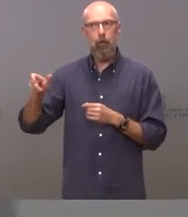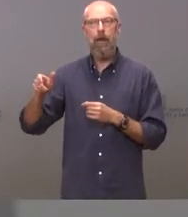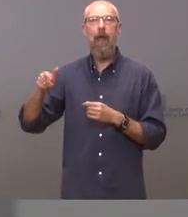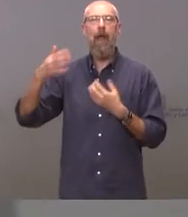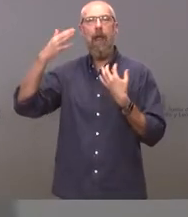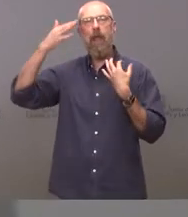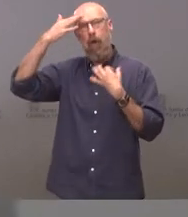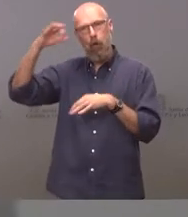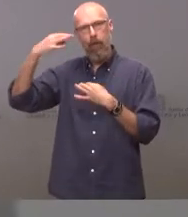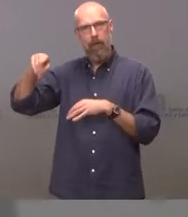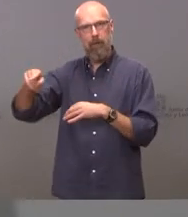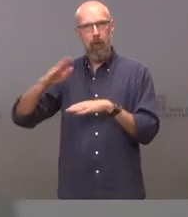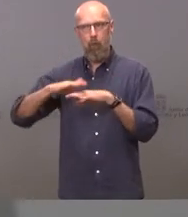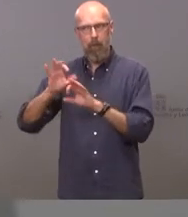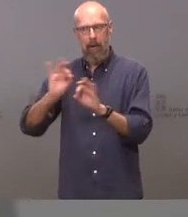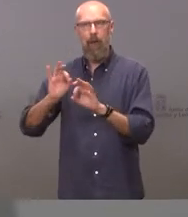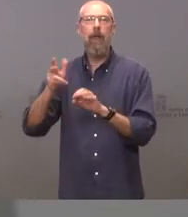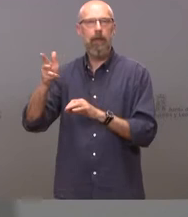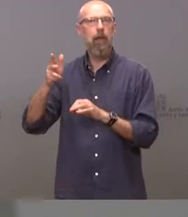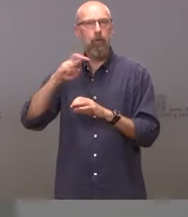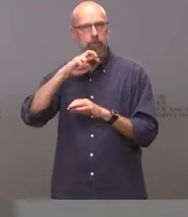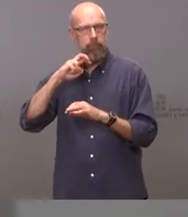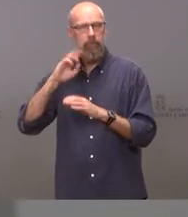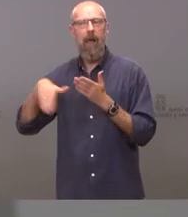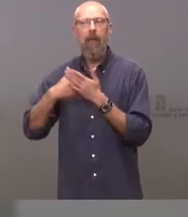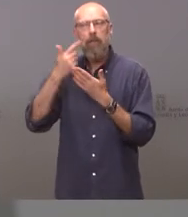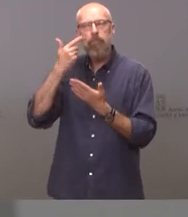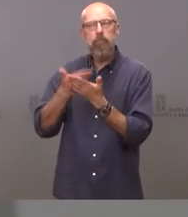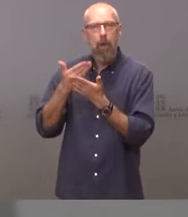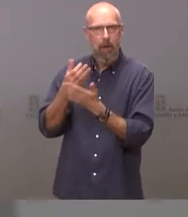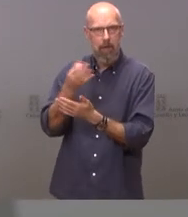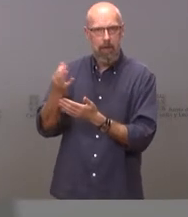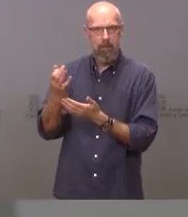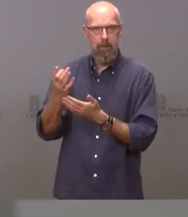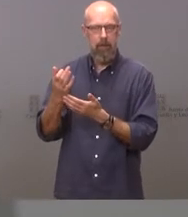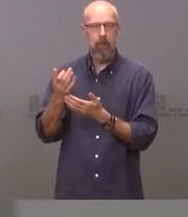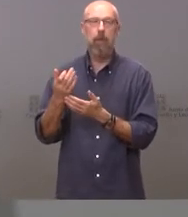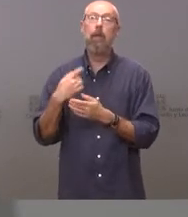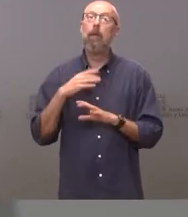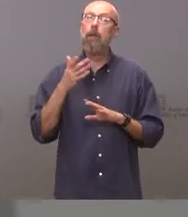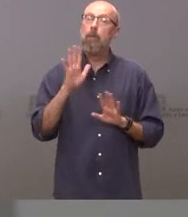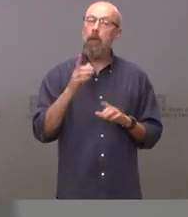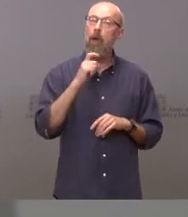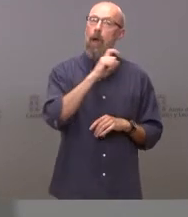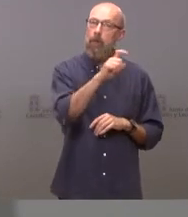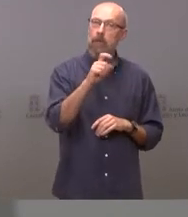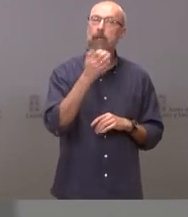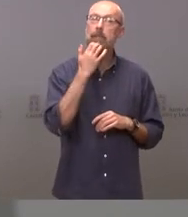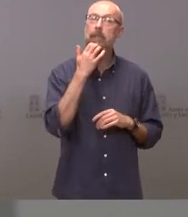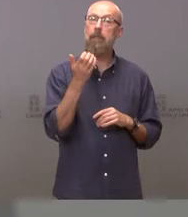también transmitir la idea clara de que no se toleran